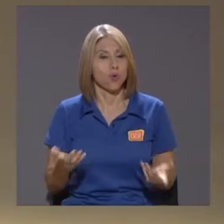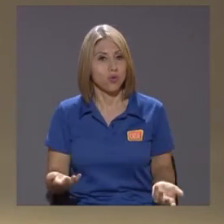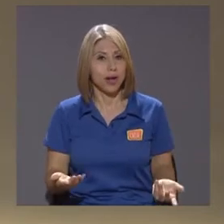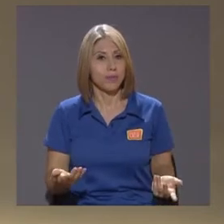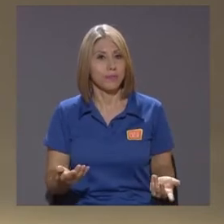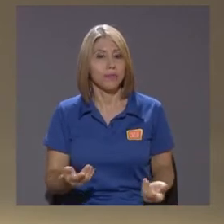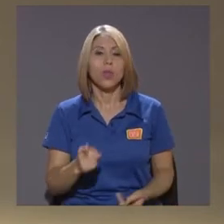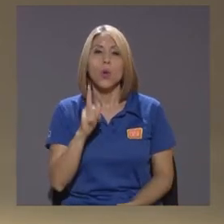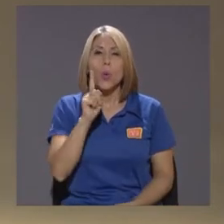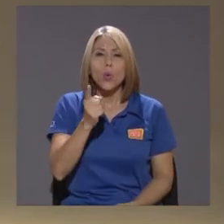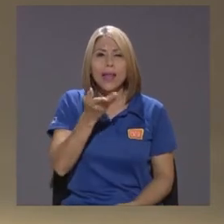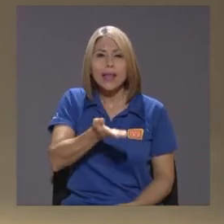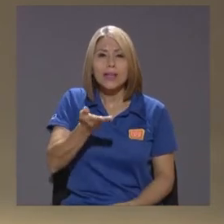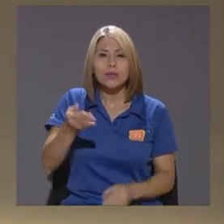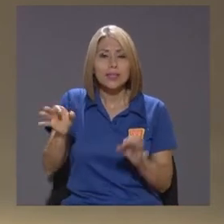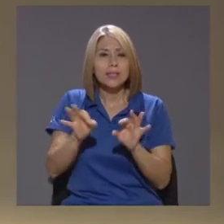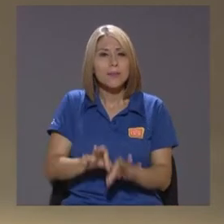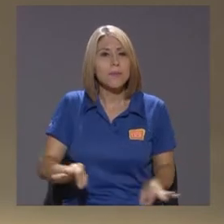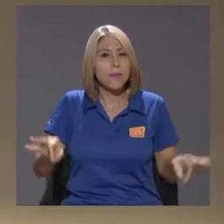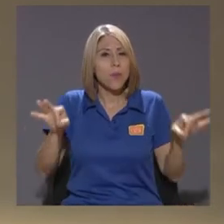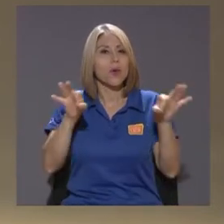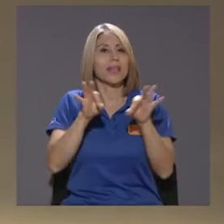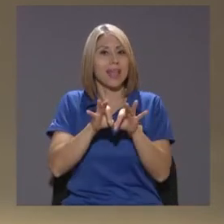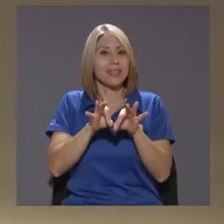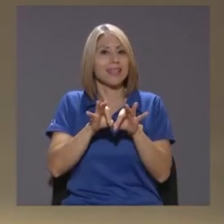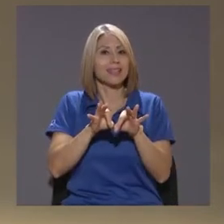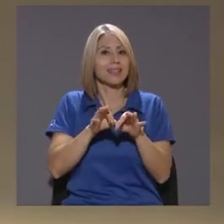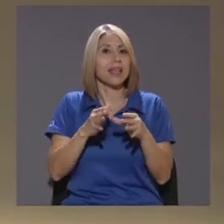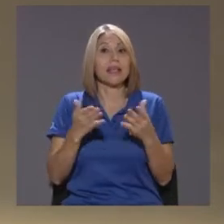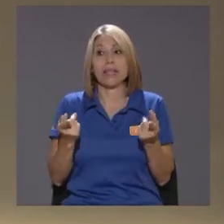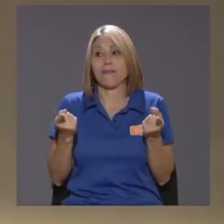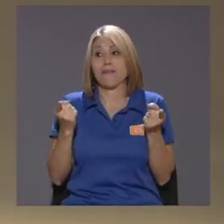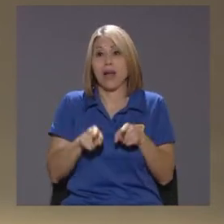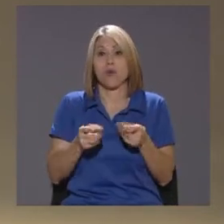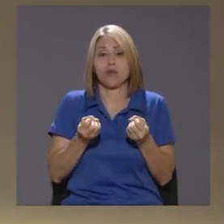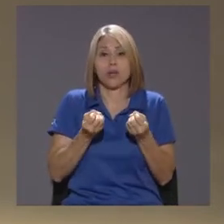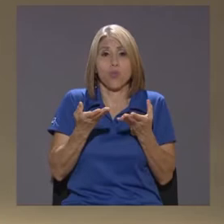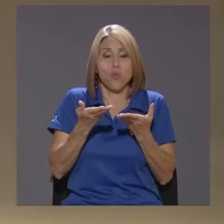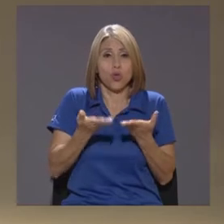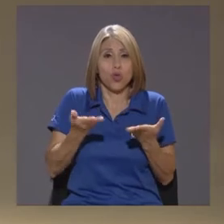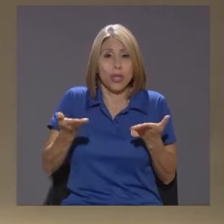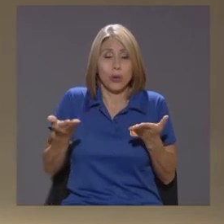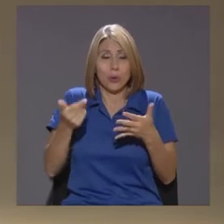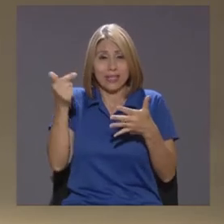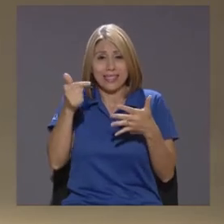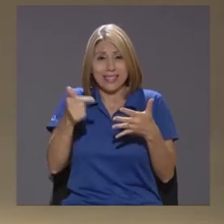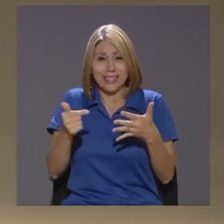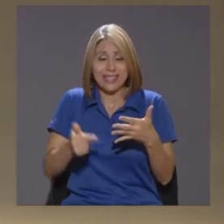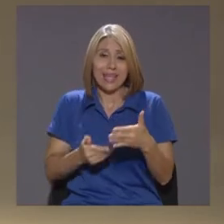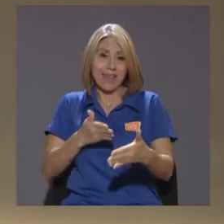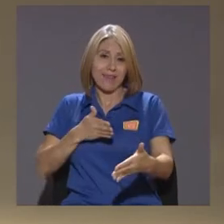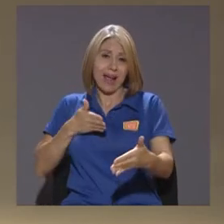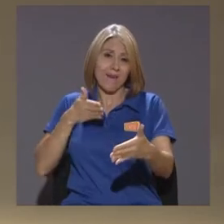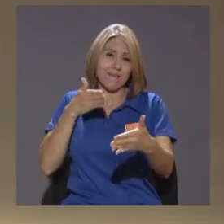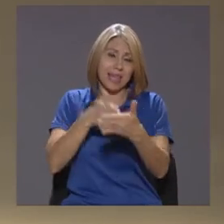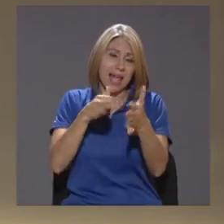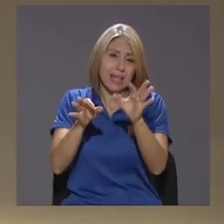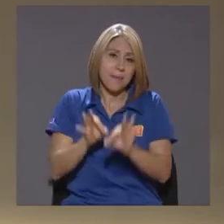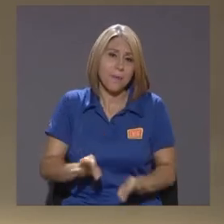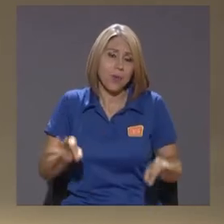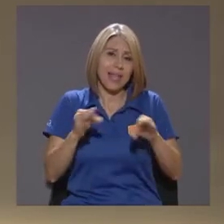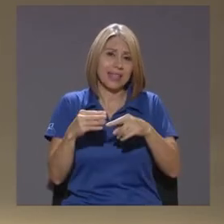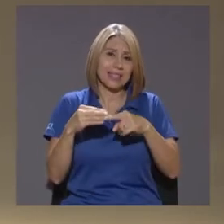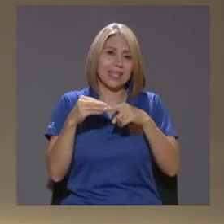Una de las cosas importantes Es que van a ocurrir Un montón de cosas Que van a afectar de manera Importante y significativa